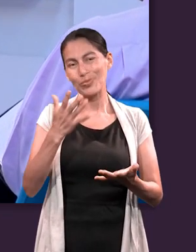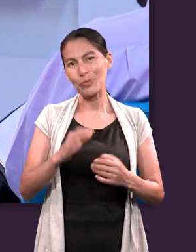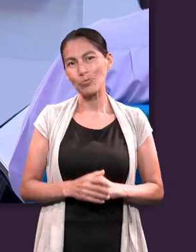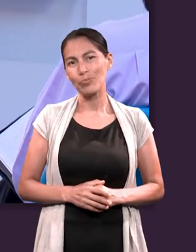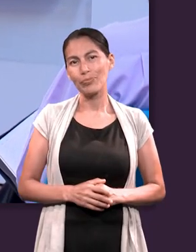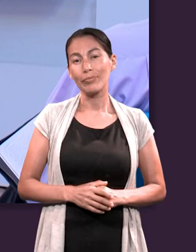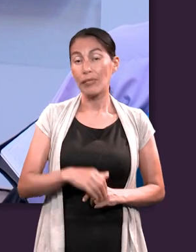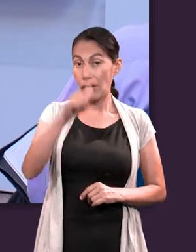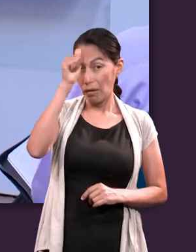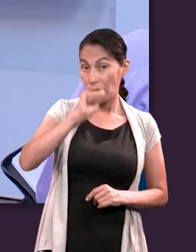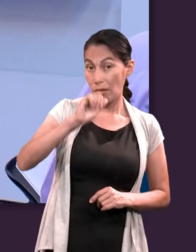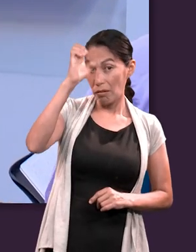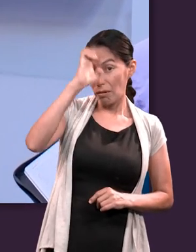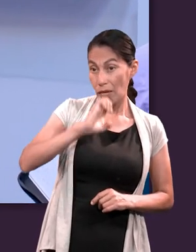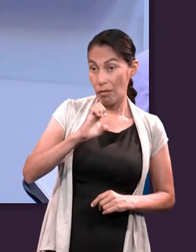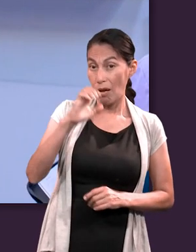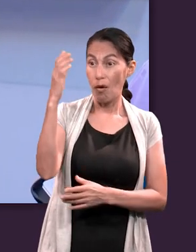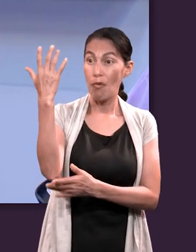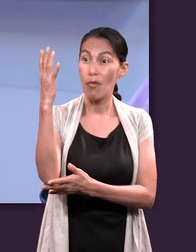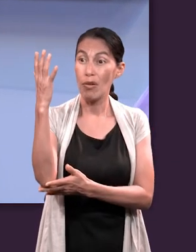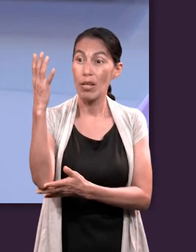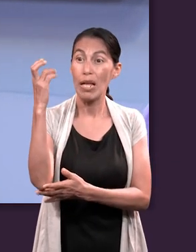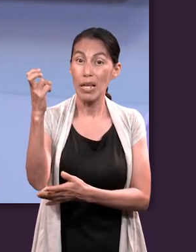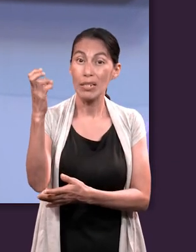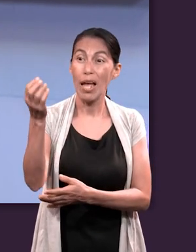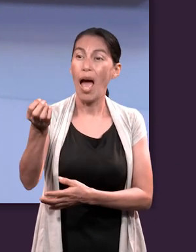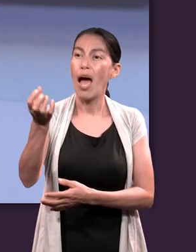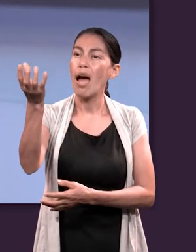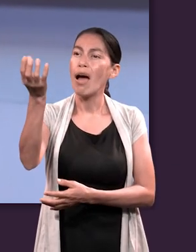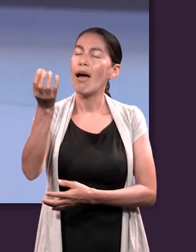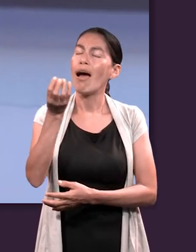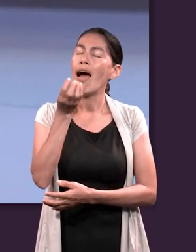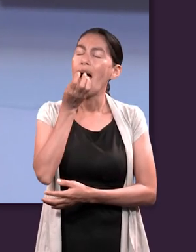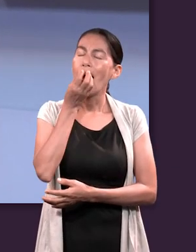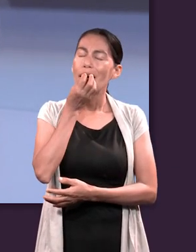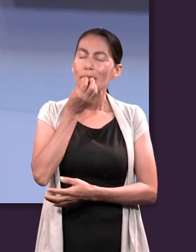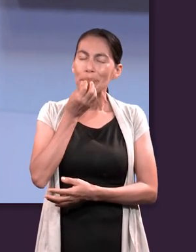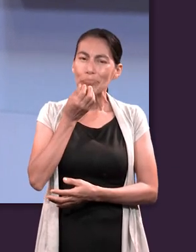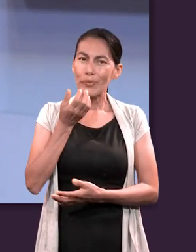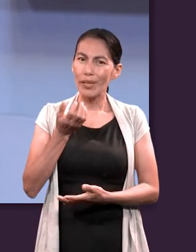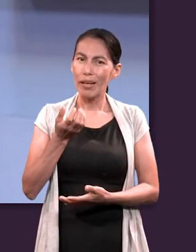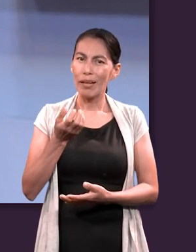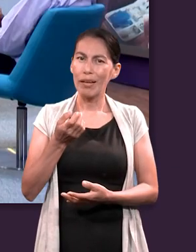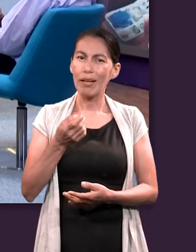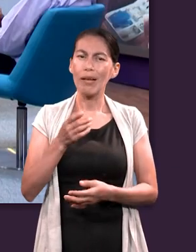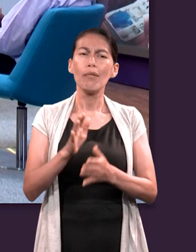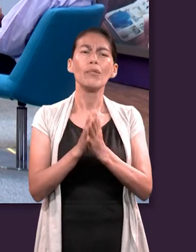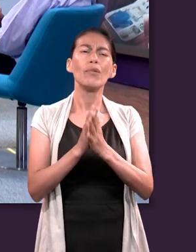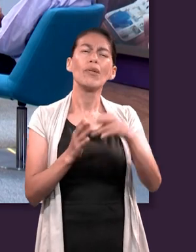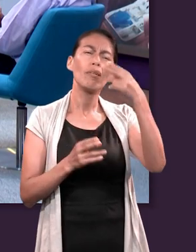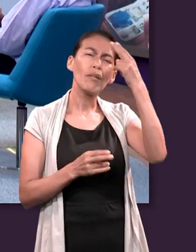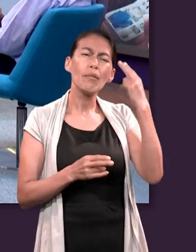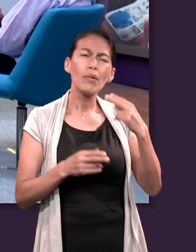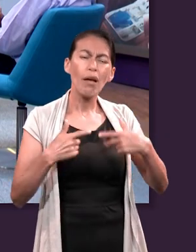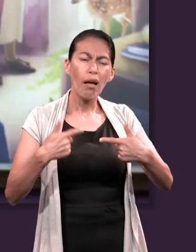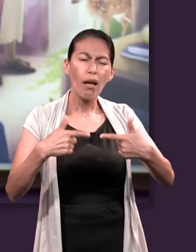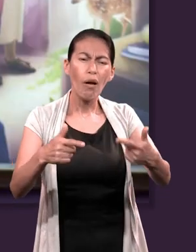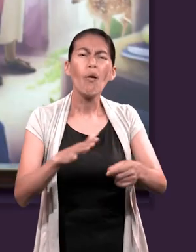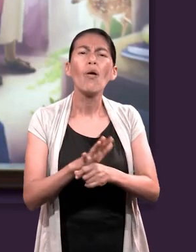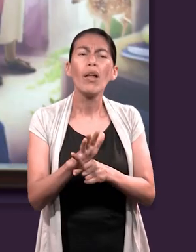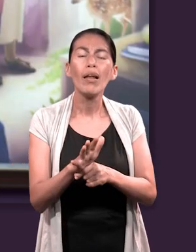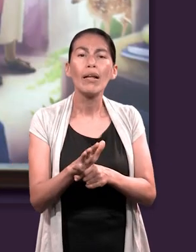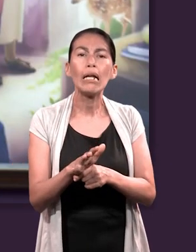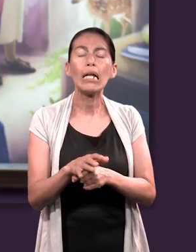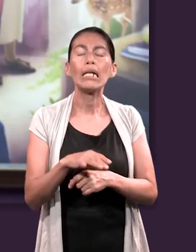de ese fruto. Y Noemi, ¿cuáles fueron las consecuencias? Sí. Génesis 3